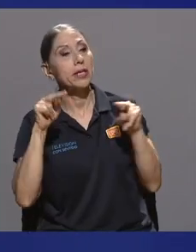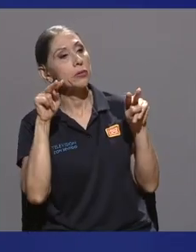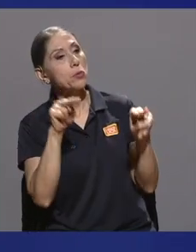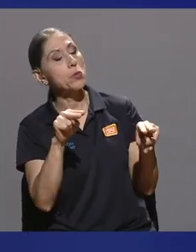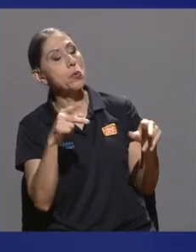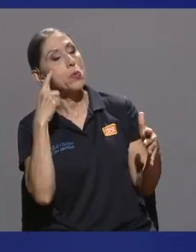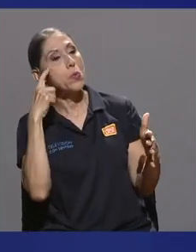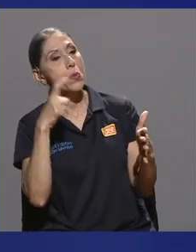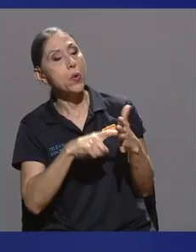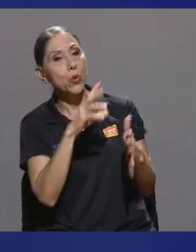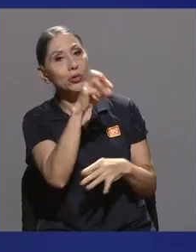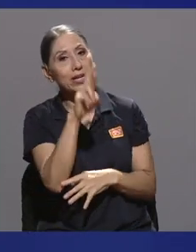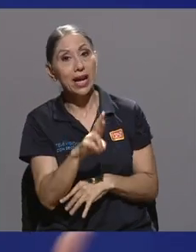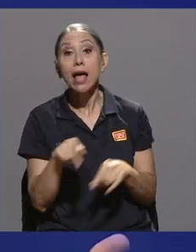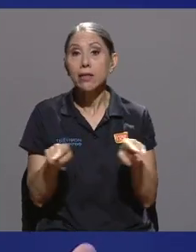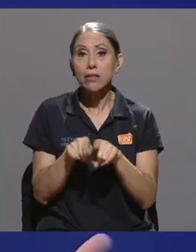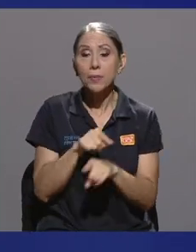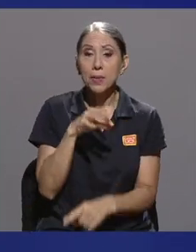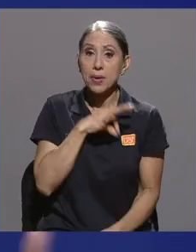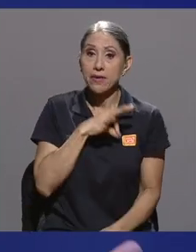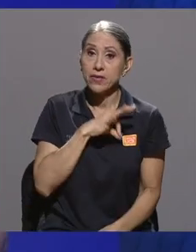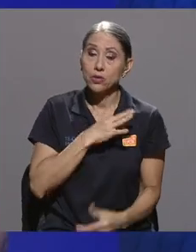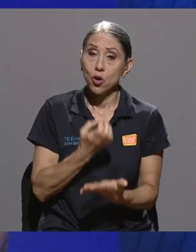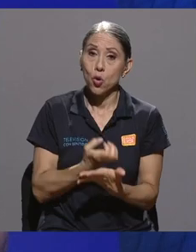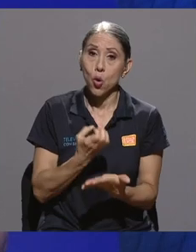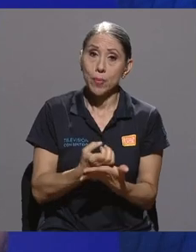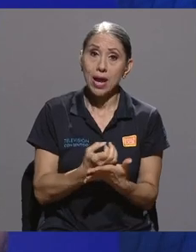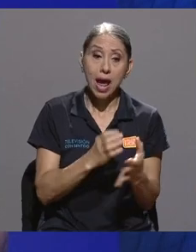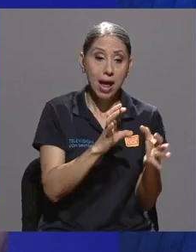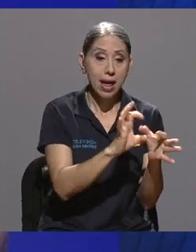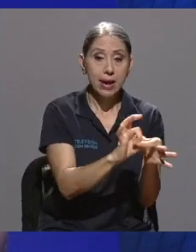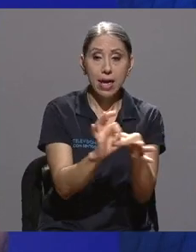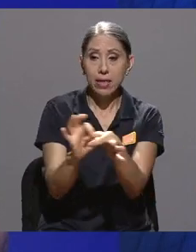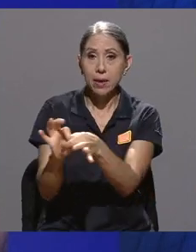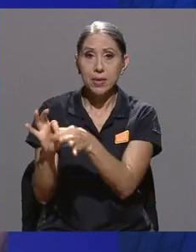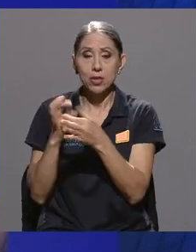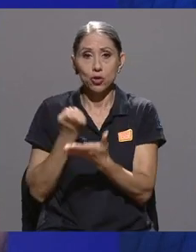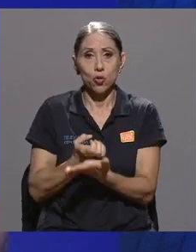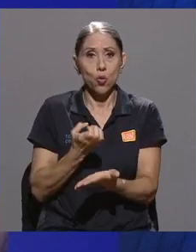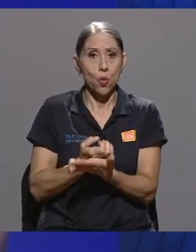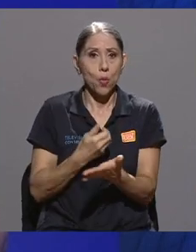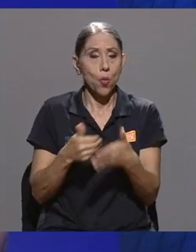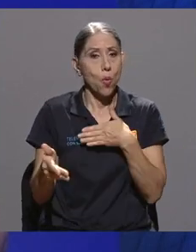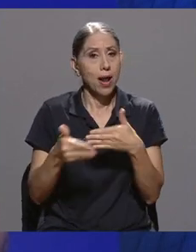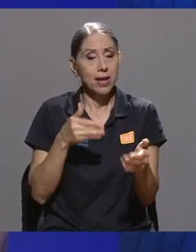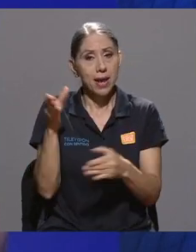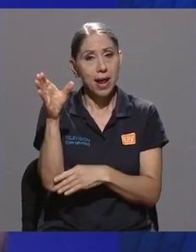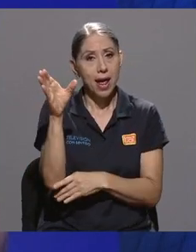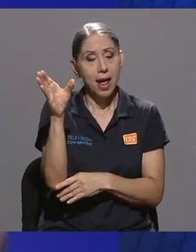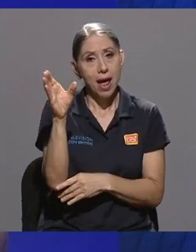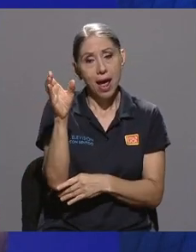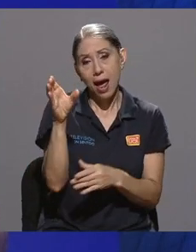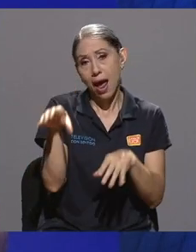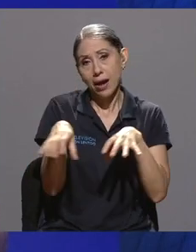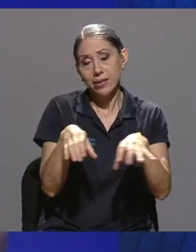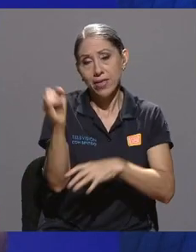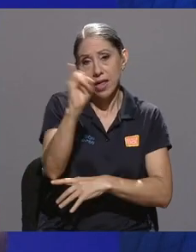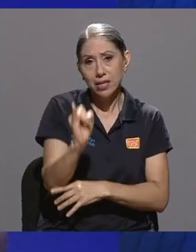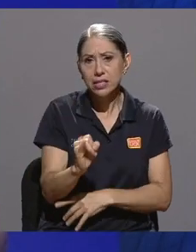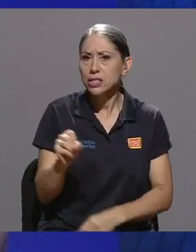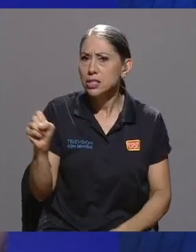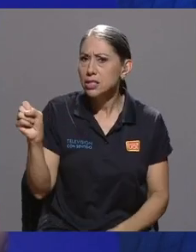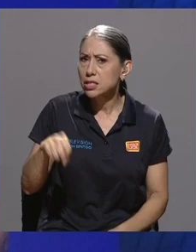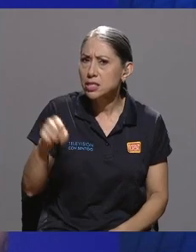beneficio económico, hay encadenamientos económicos alrededor de cualquier actividad artística y el cine no es la excepción, ¿verdad? Claro, la cantidad de trabajo que